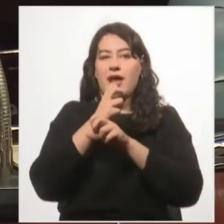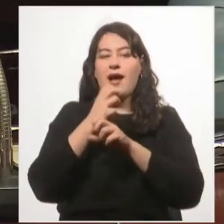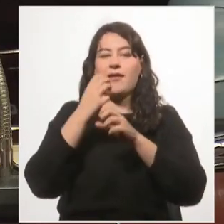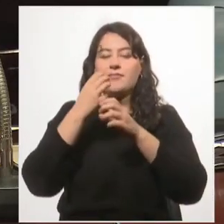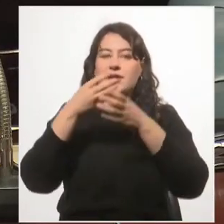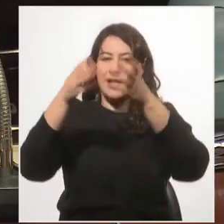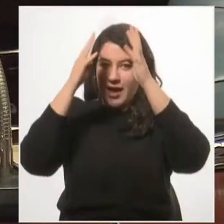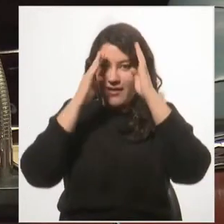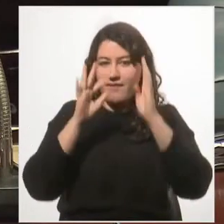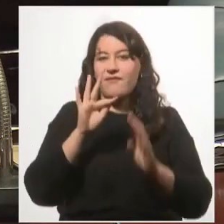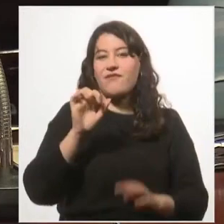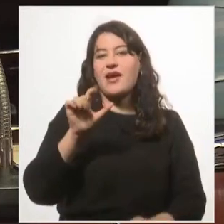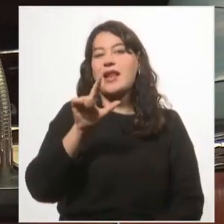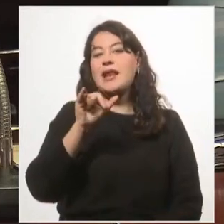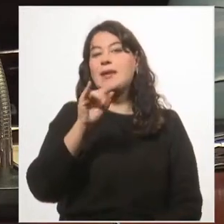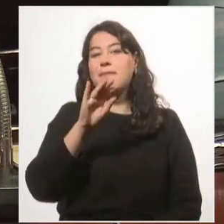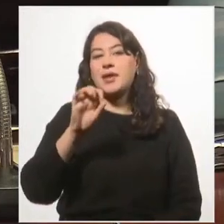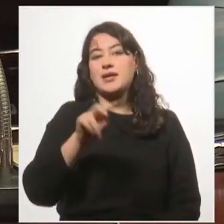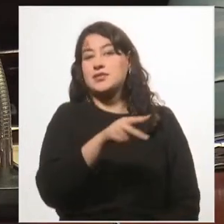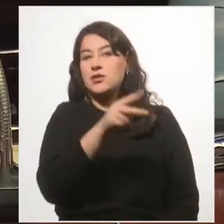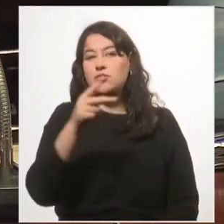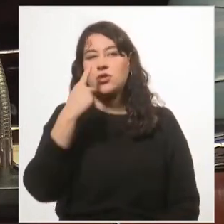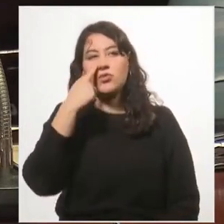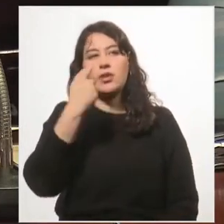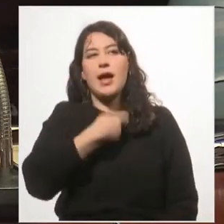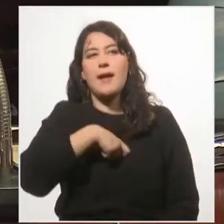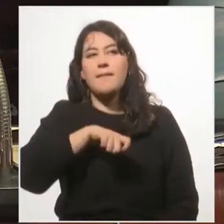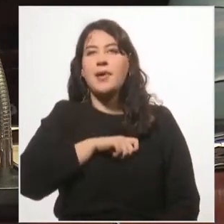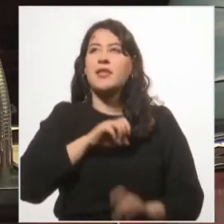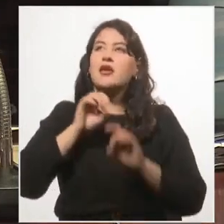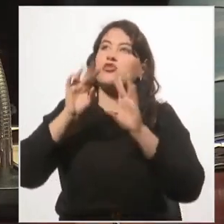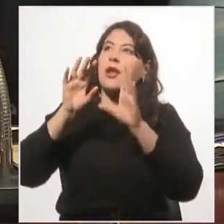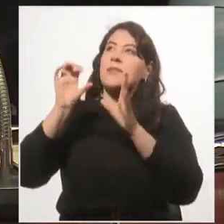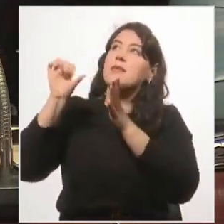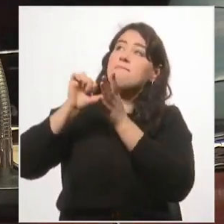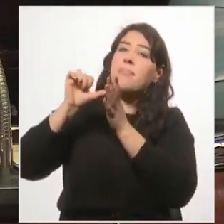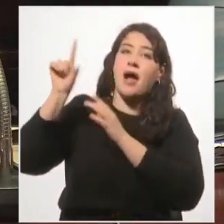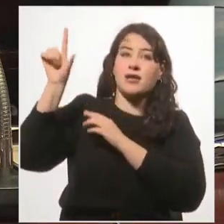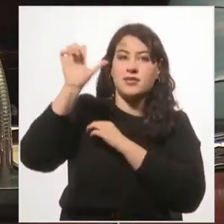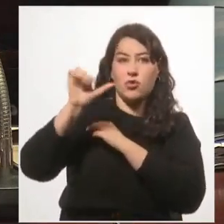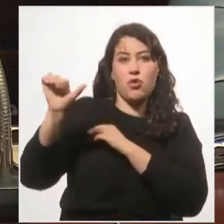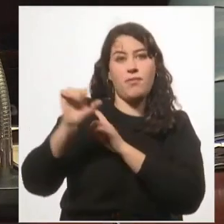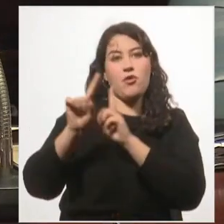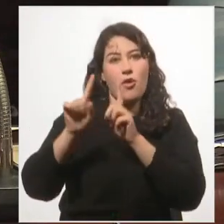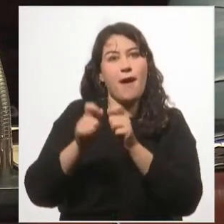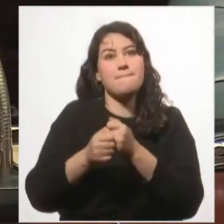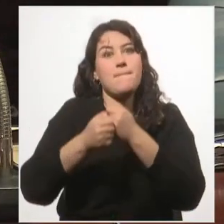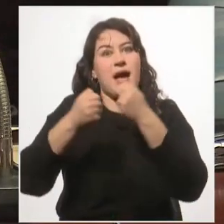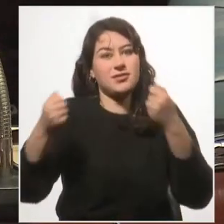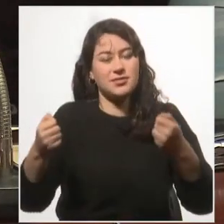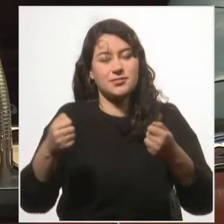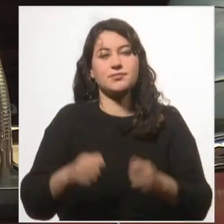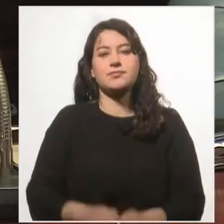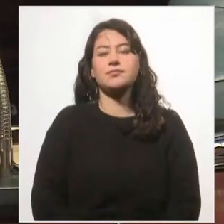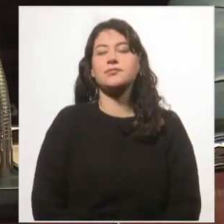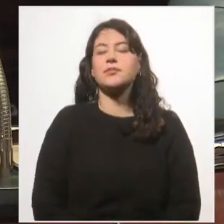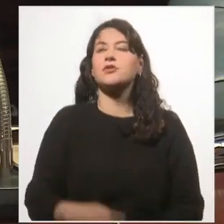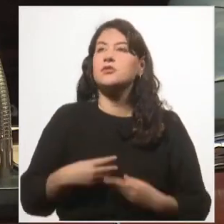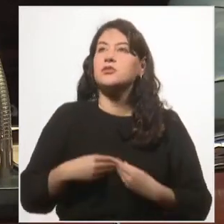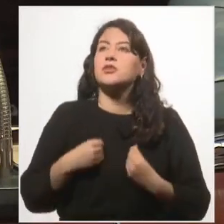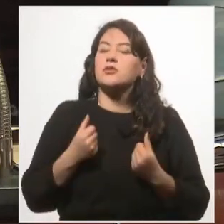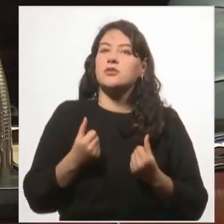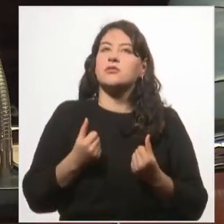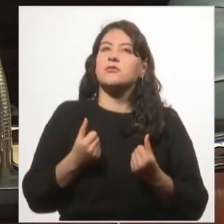España era mucho más que la Península Ibérica. Y yo que siento profunda